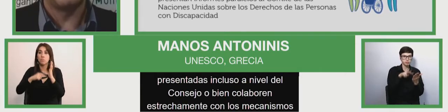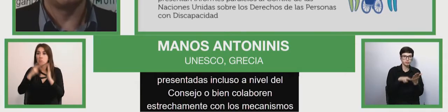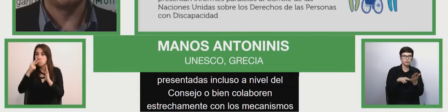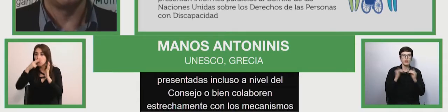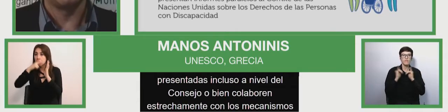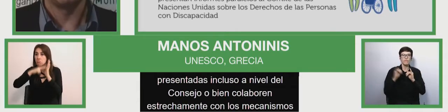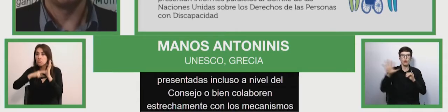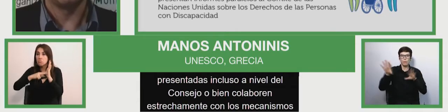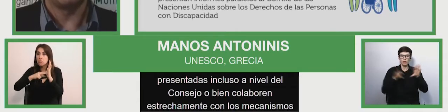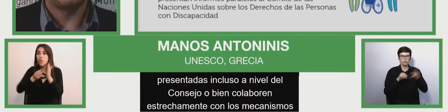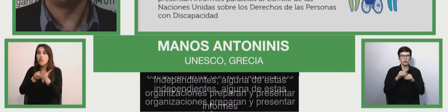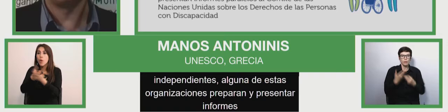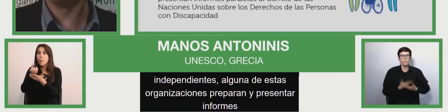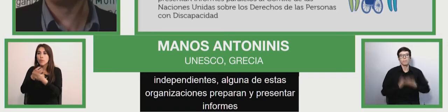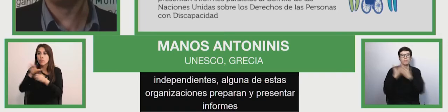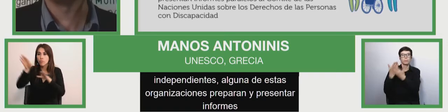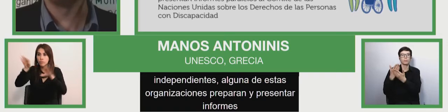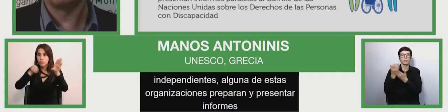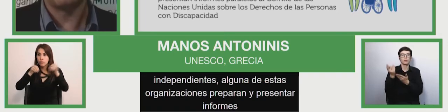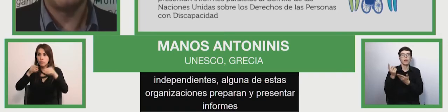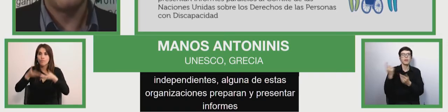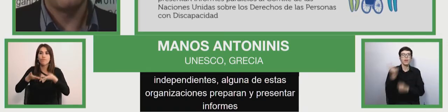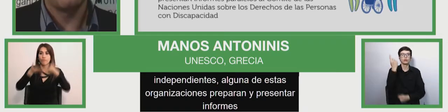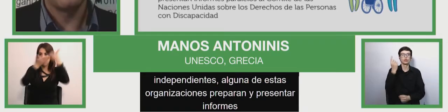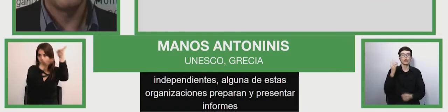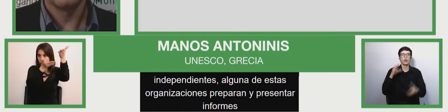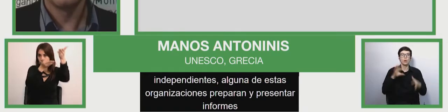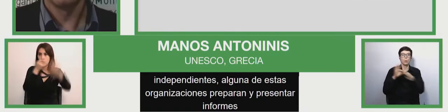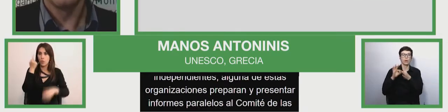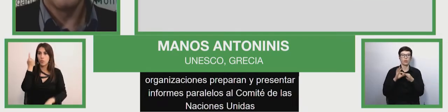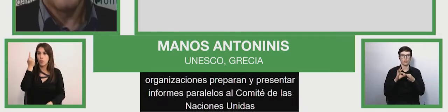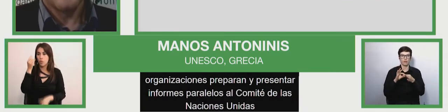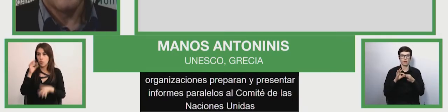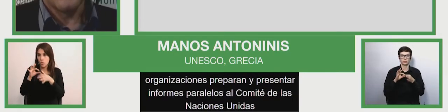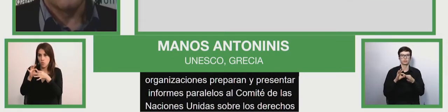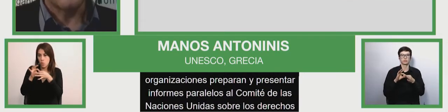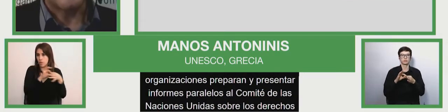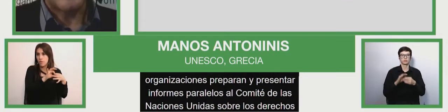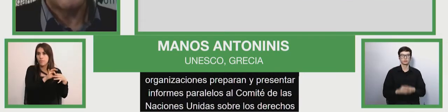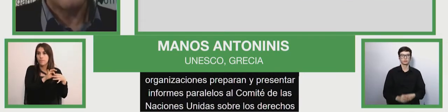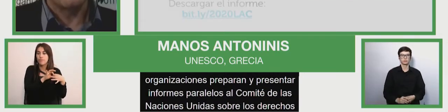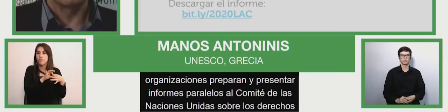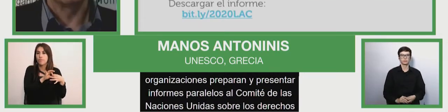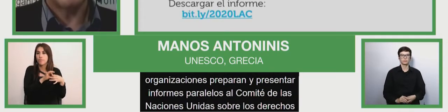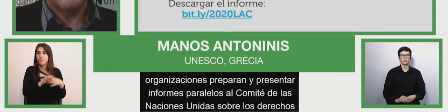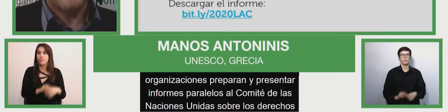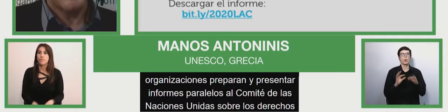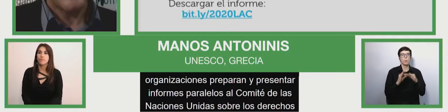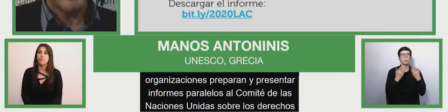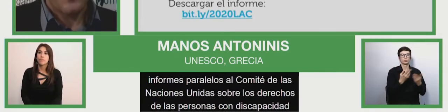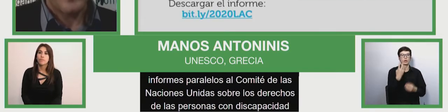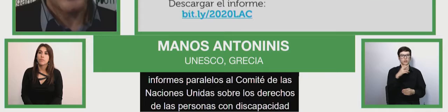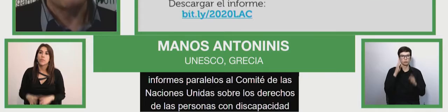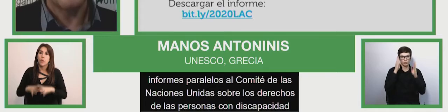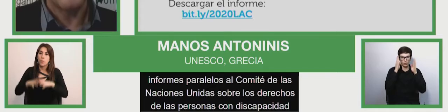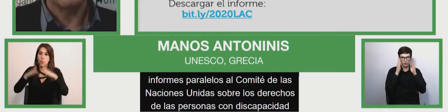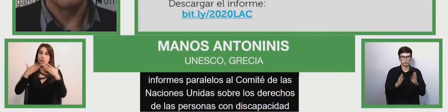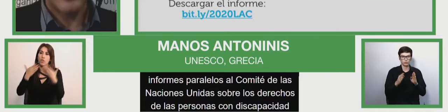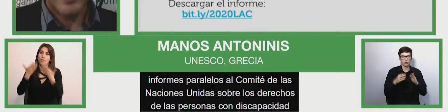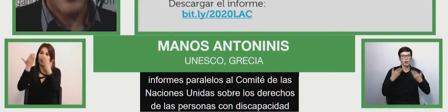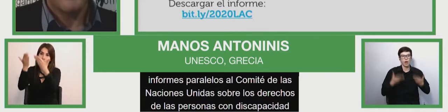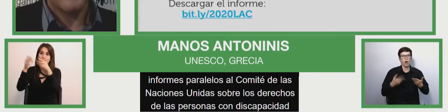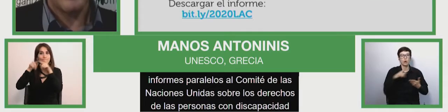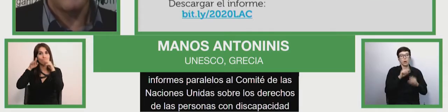los derechos de las personas con discapacidad. Muchas gracias por su atención. Puede